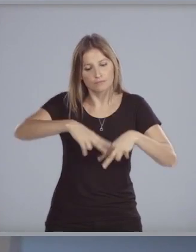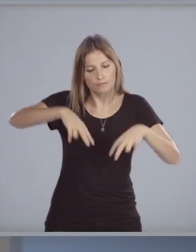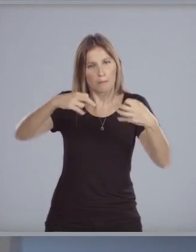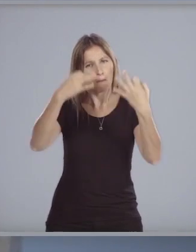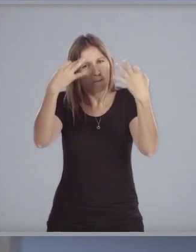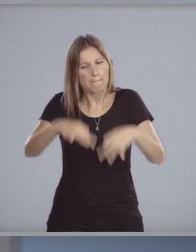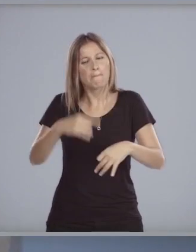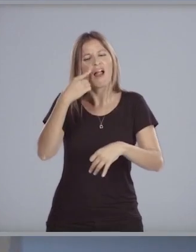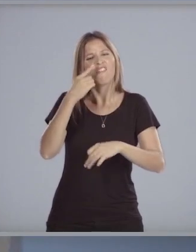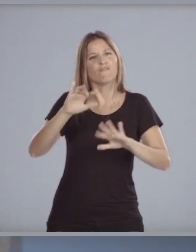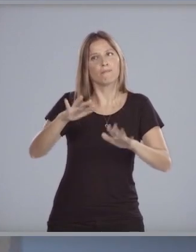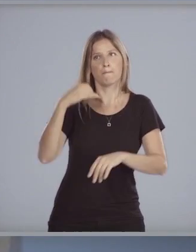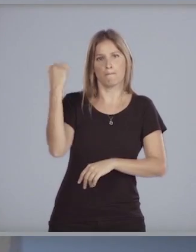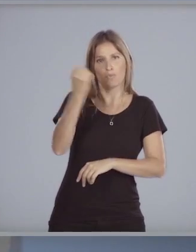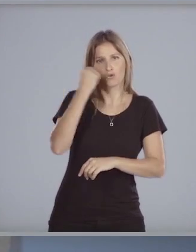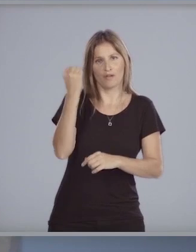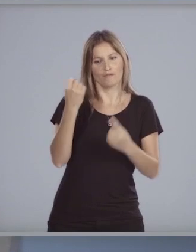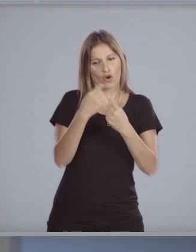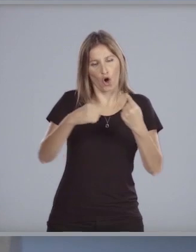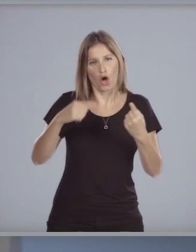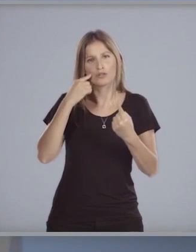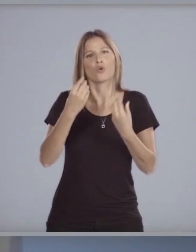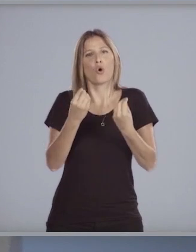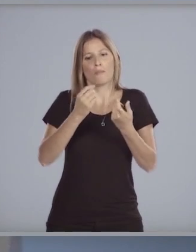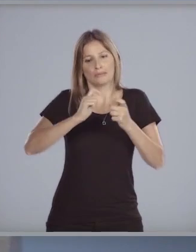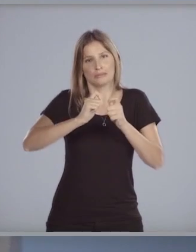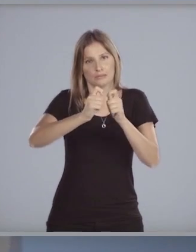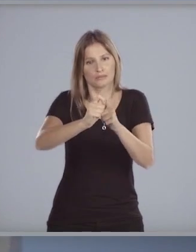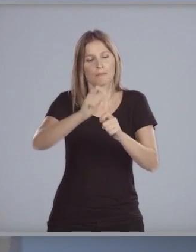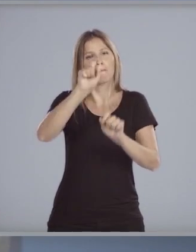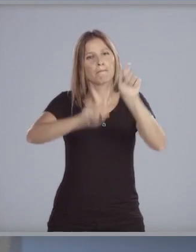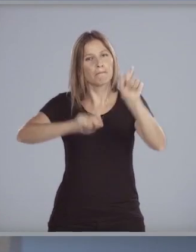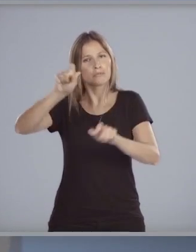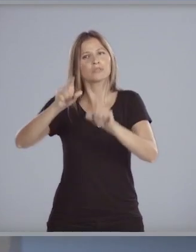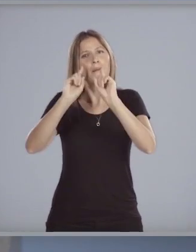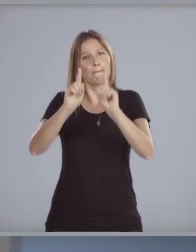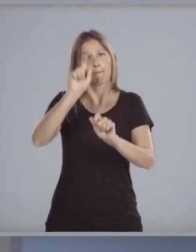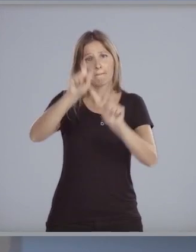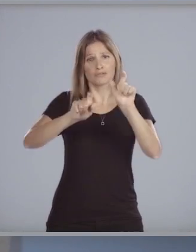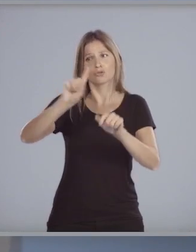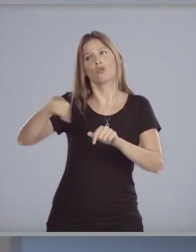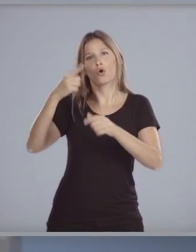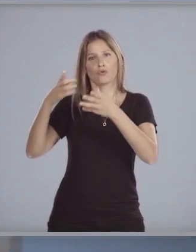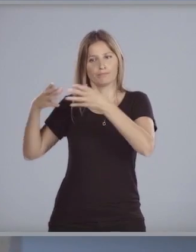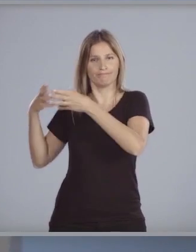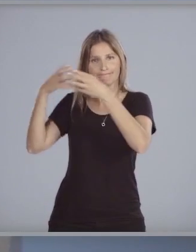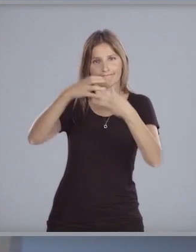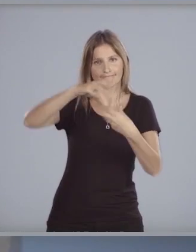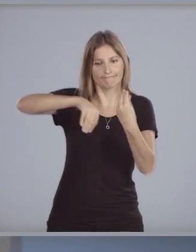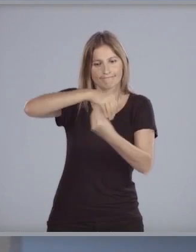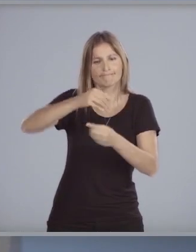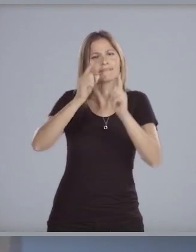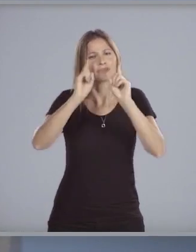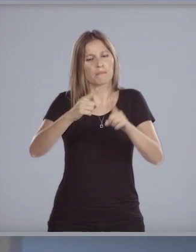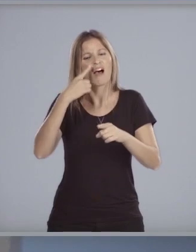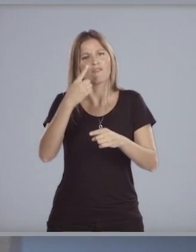ponderar los efectos del mismo en las personas y familias refugiadas pero también como ha